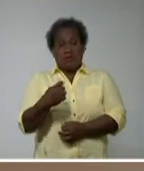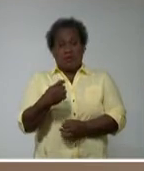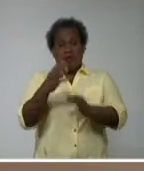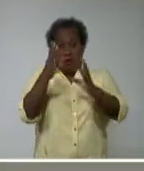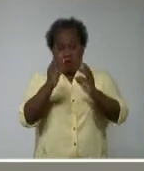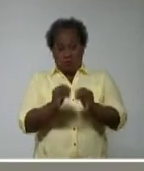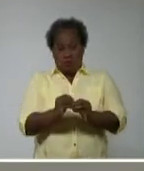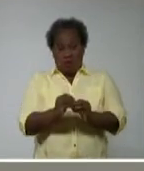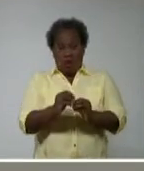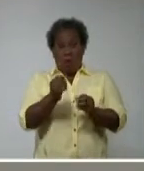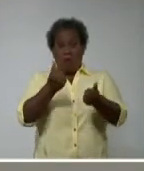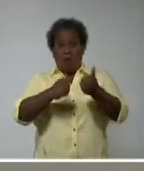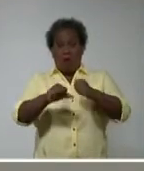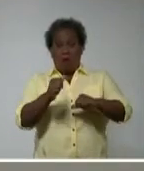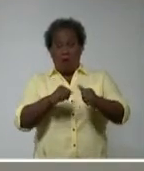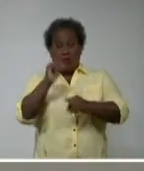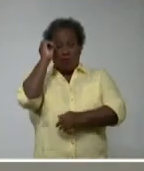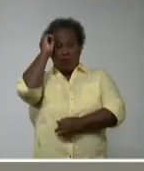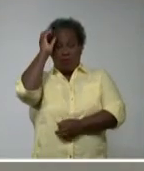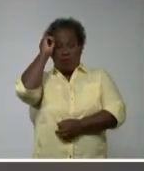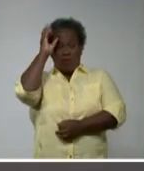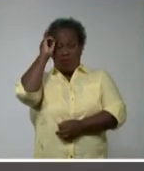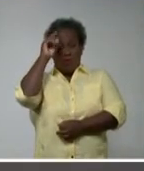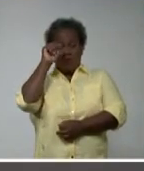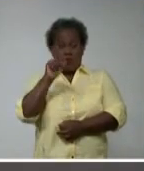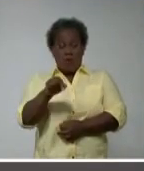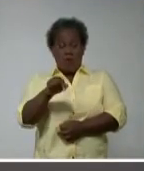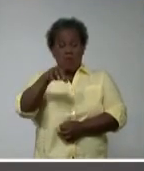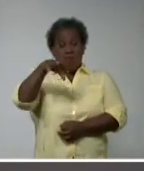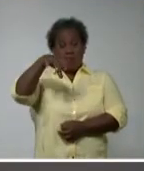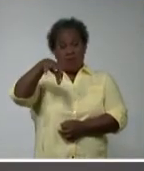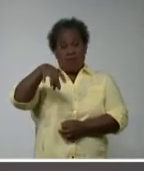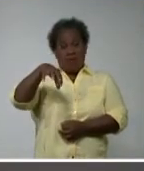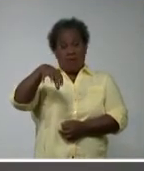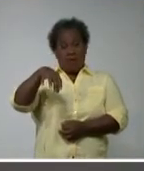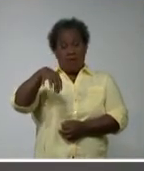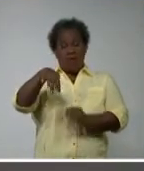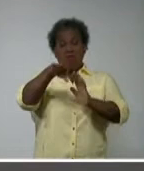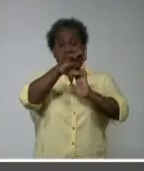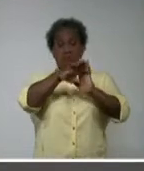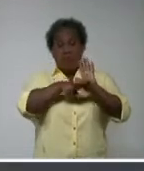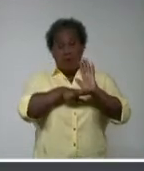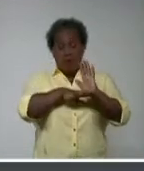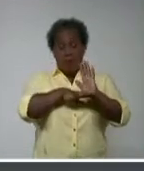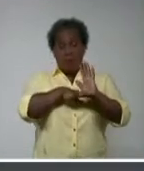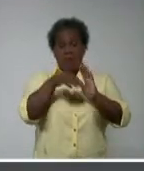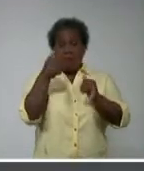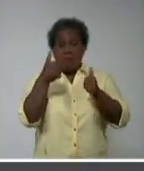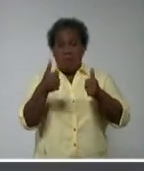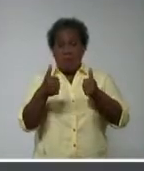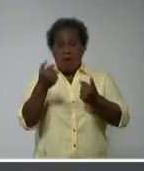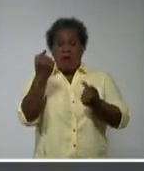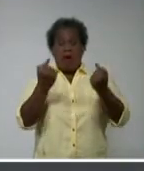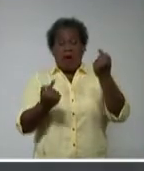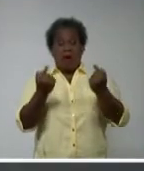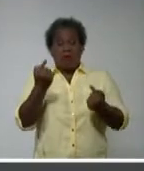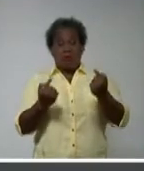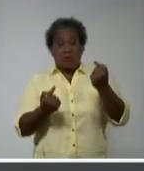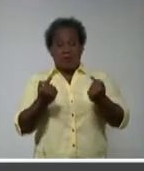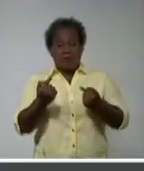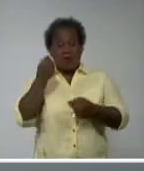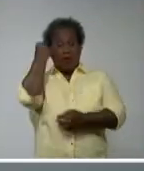Laboratorio de Innovación para la Transformación Digital en Pinar del Río, este programa constituye además una alternativa para analizar el